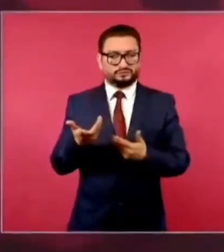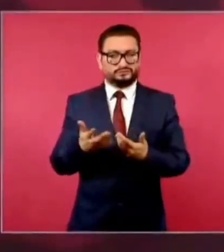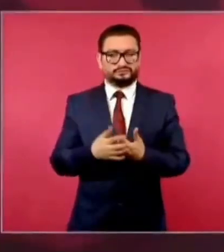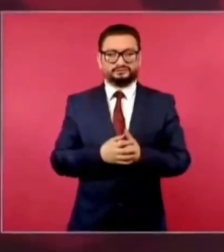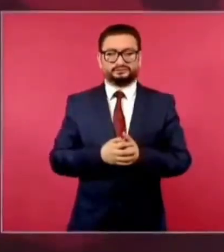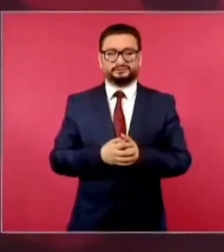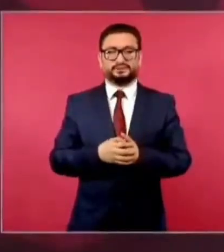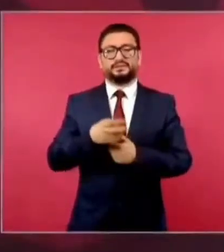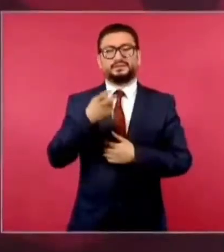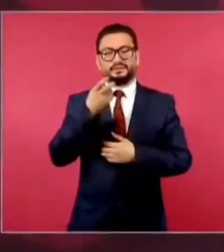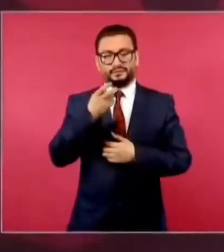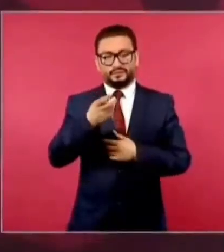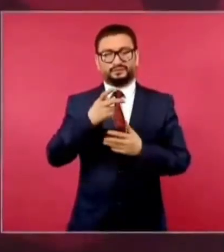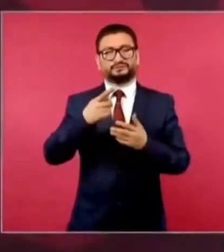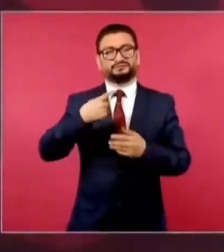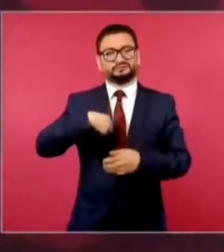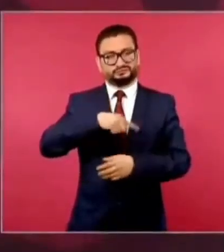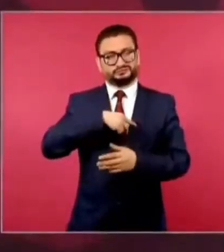hay que estar